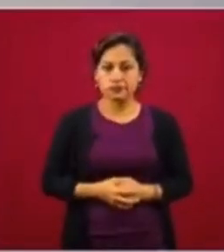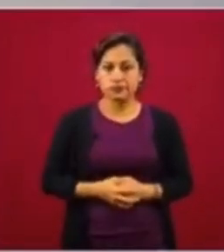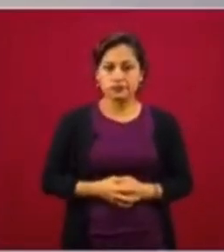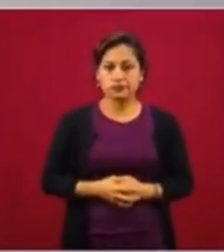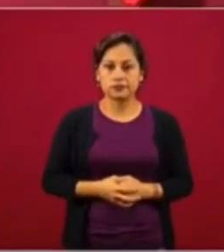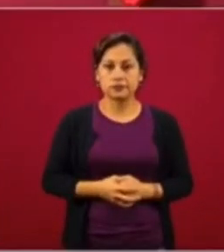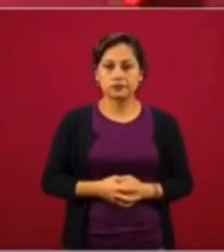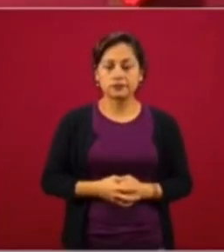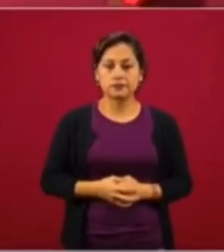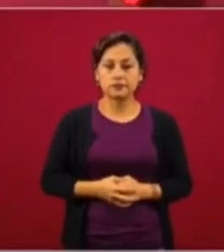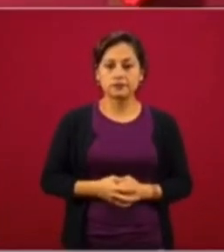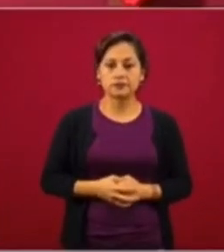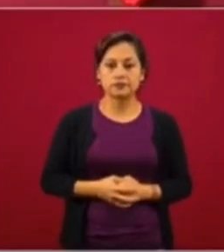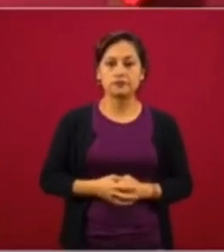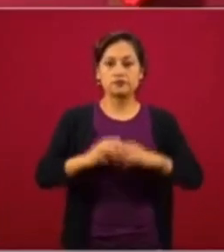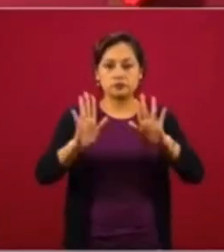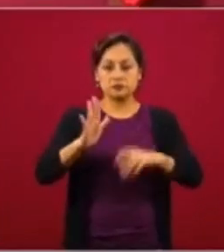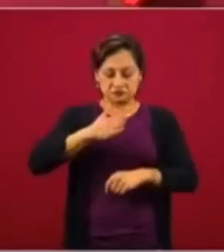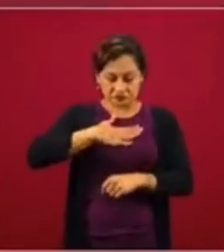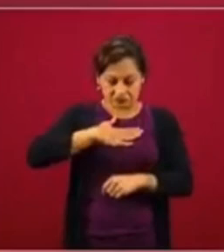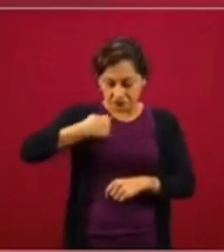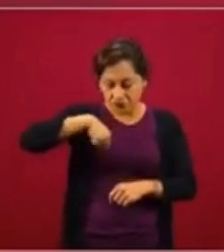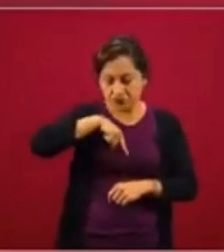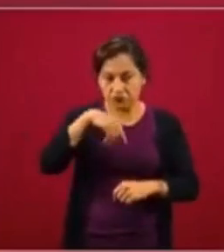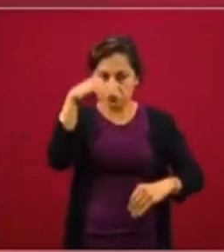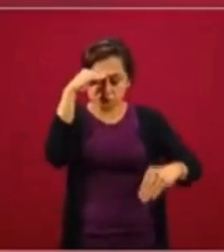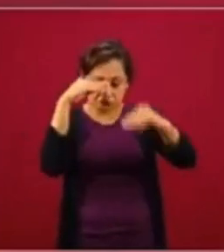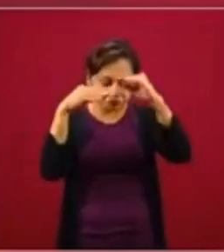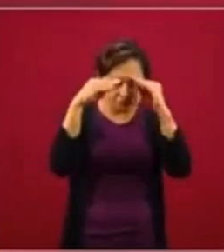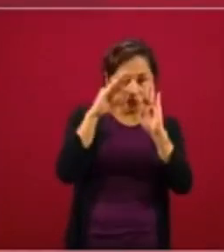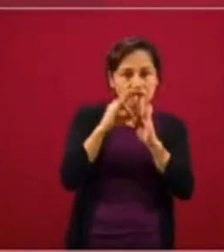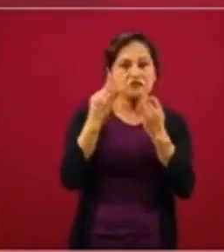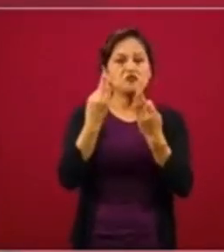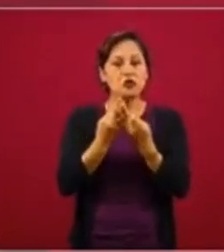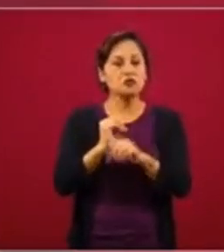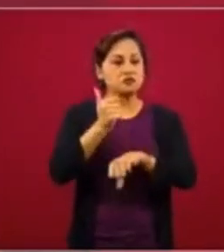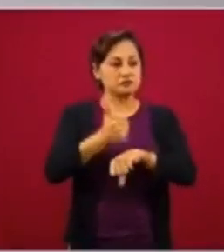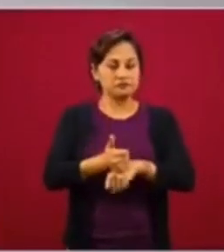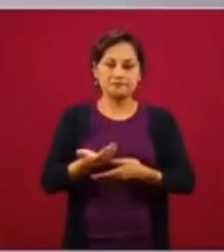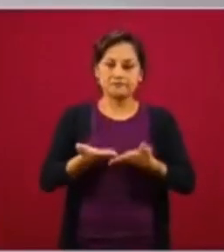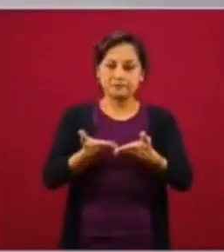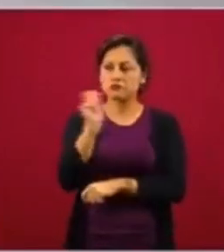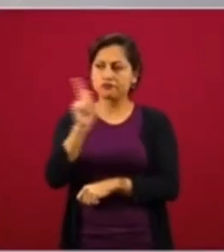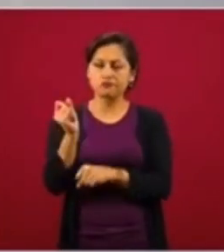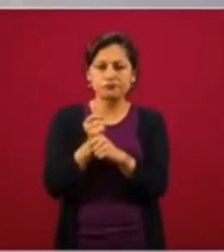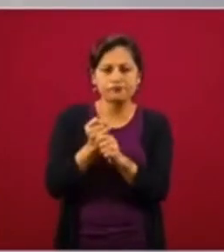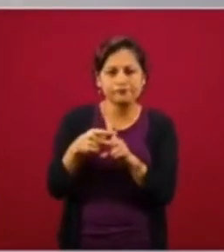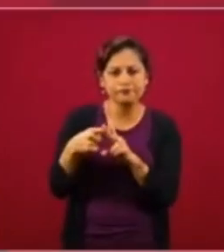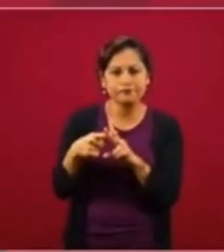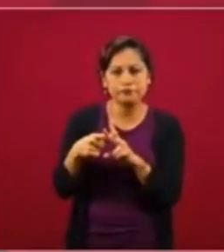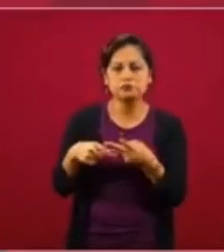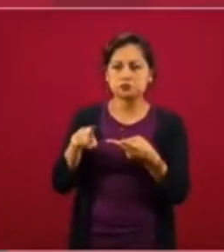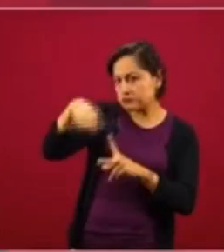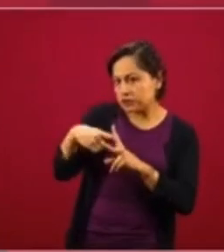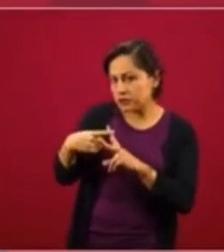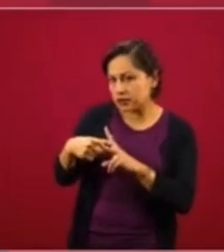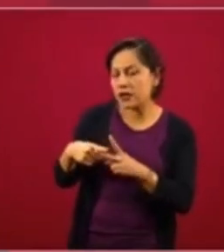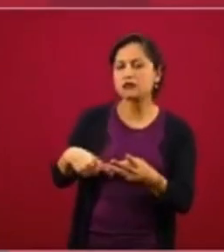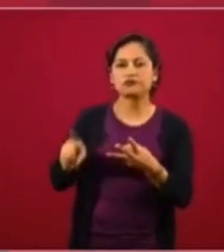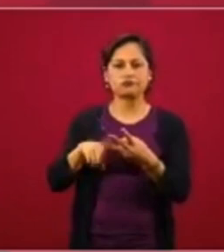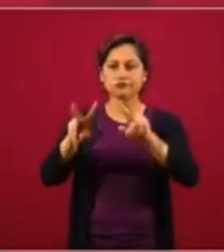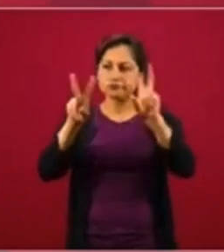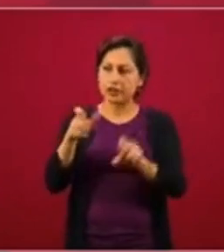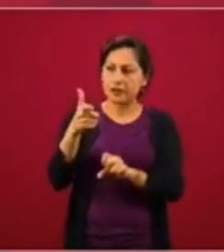Entonces, es un aporte que vamos a hacer. Voy a convocar a econometristas, a matemáticos, a